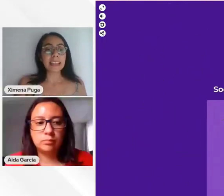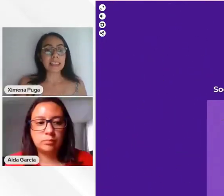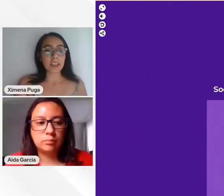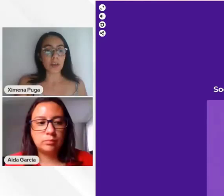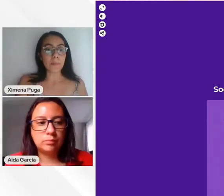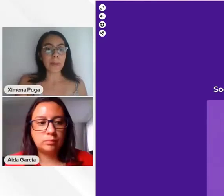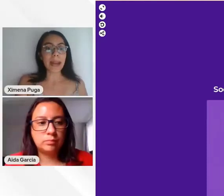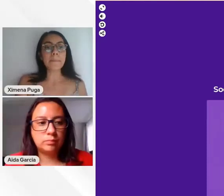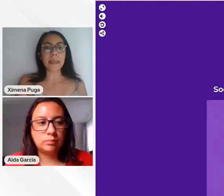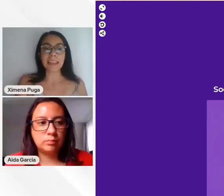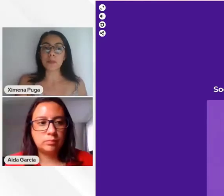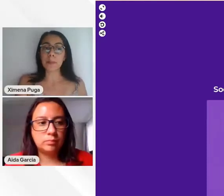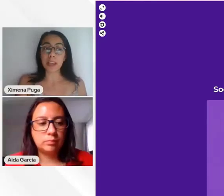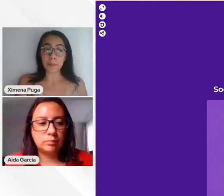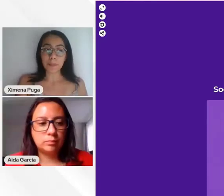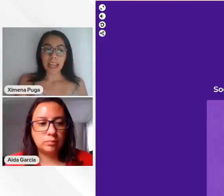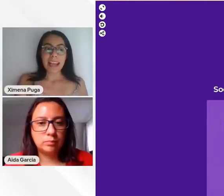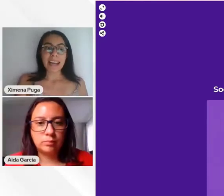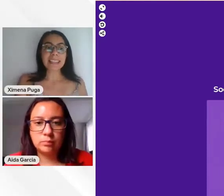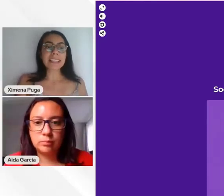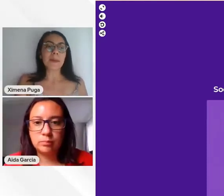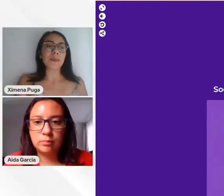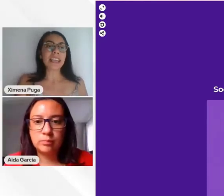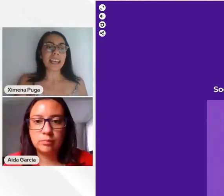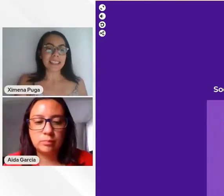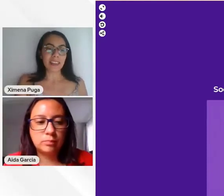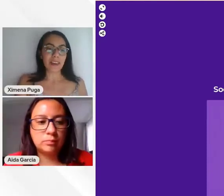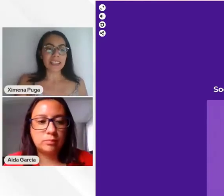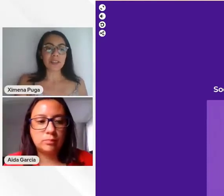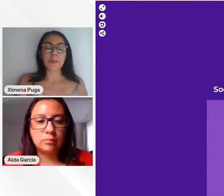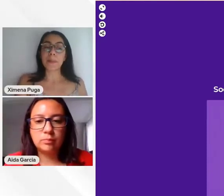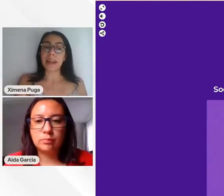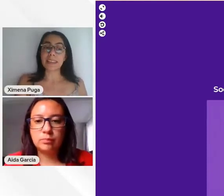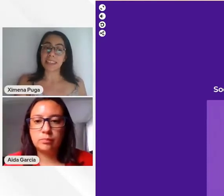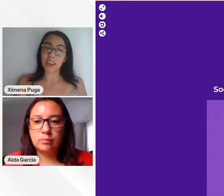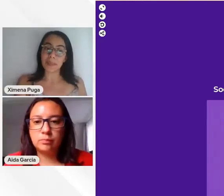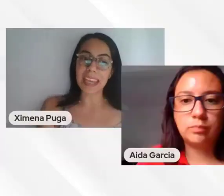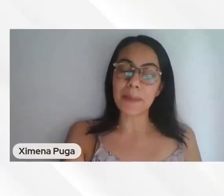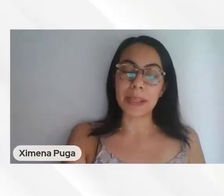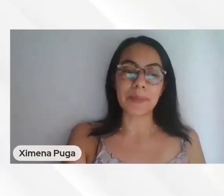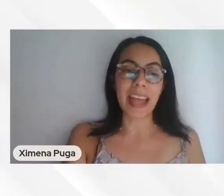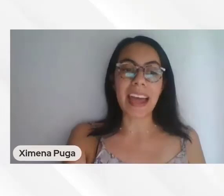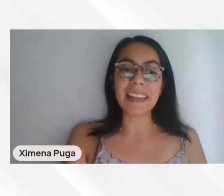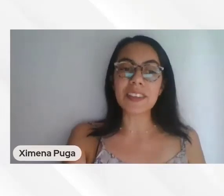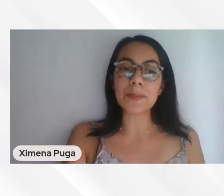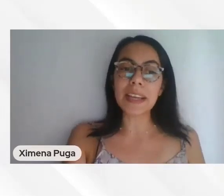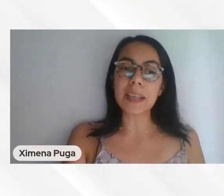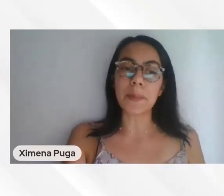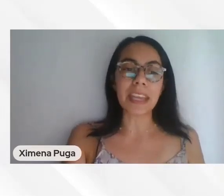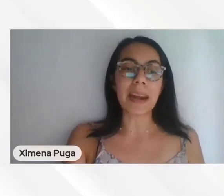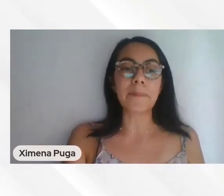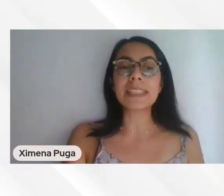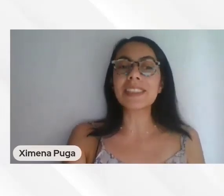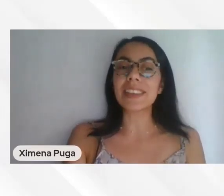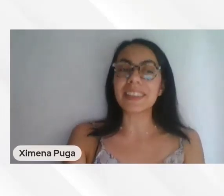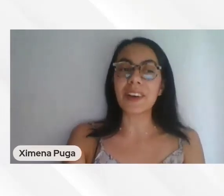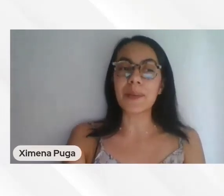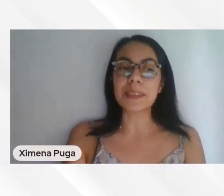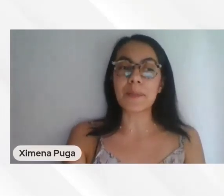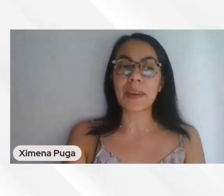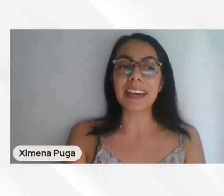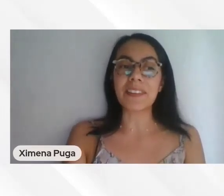de asignación para media superior. Les deseamos éxito en su preparación. Y bueno, Aida, ¿nos puedes apoyar